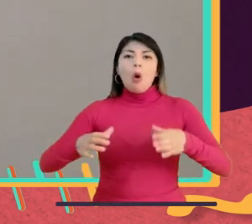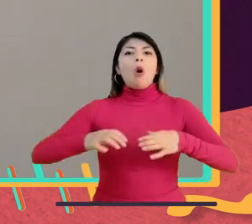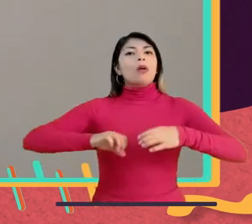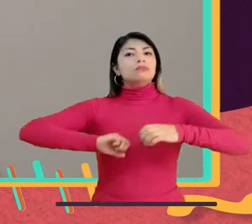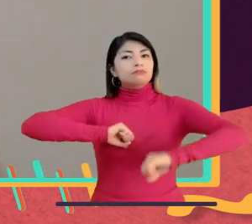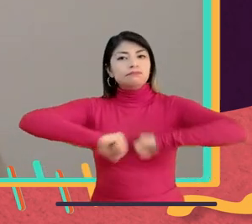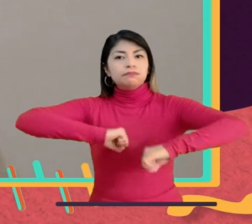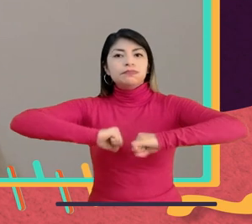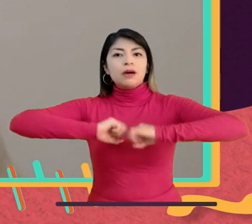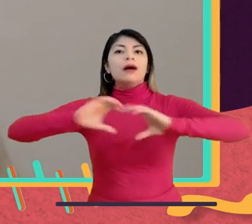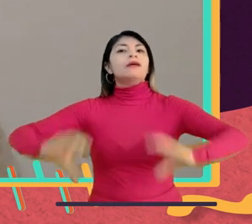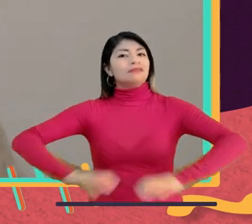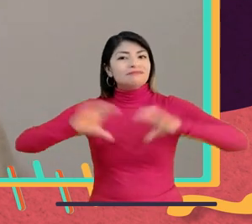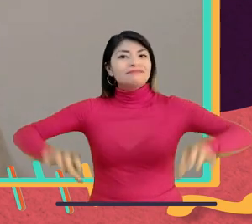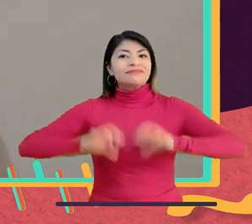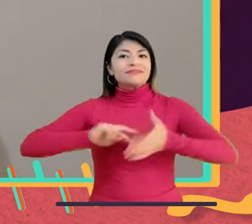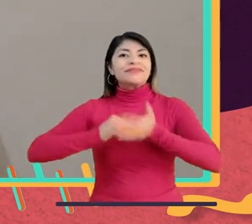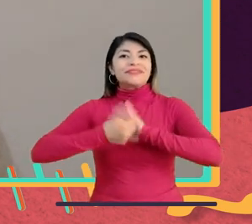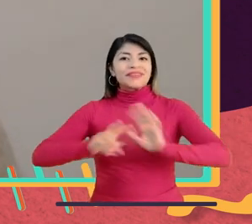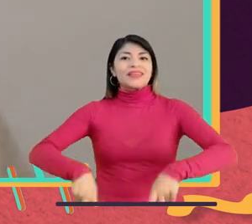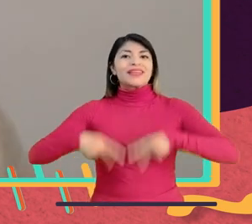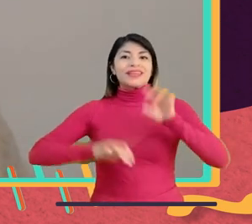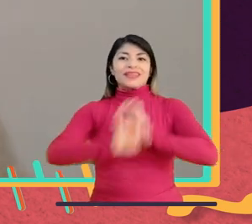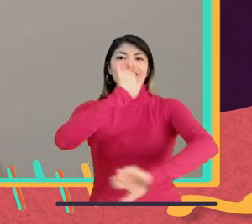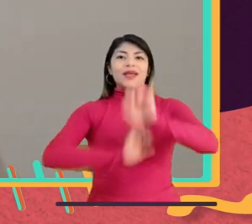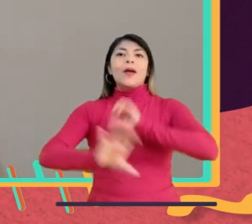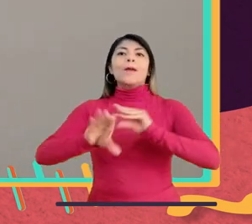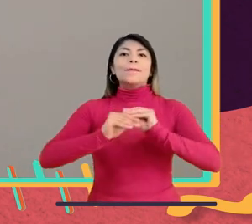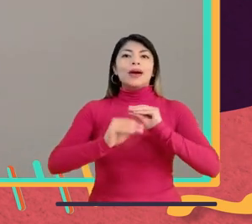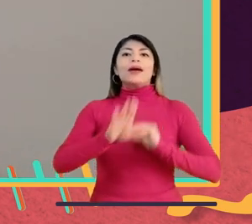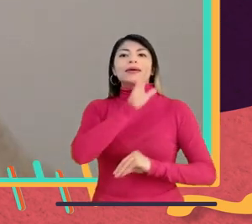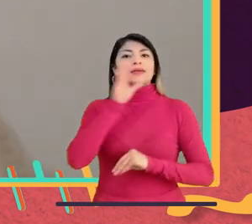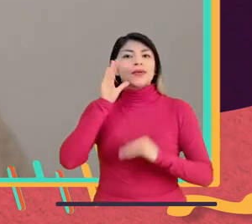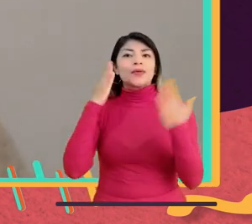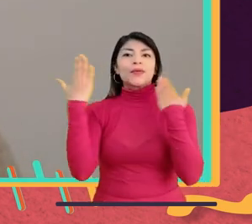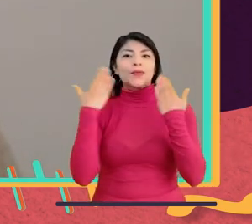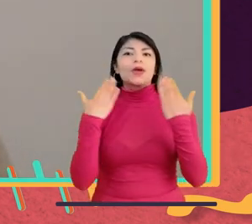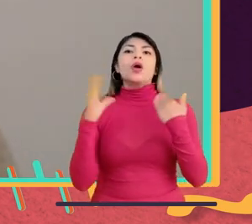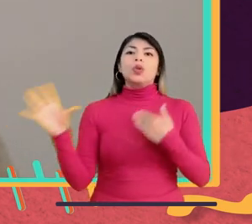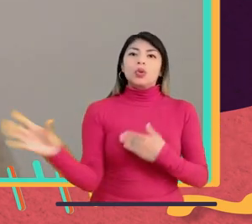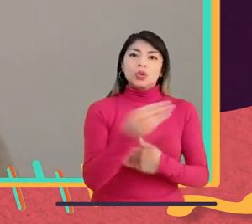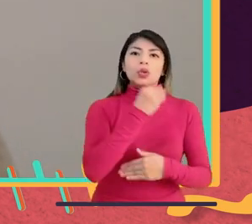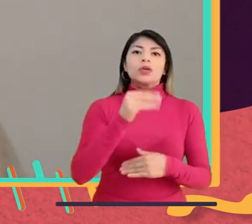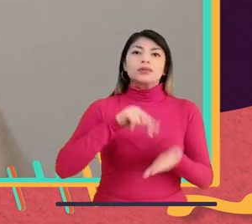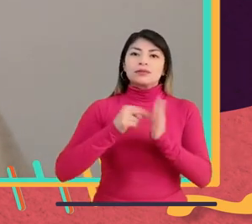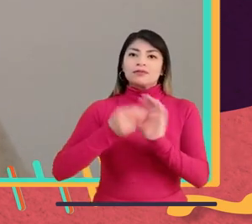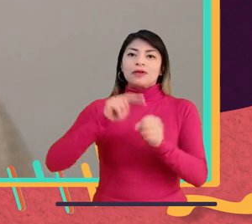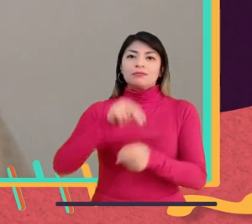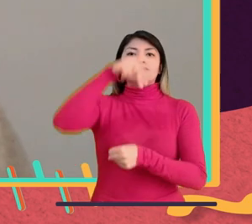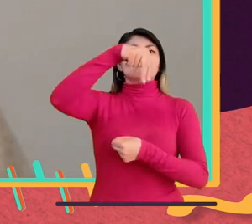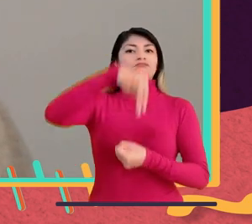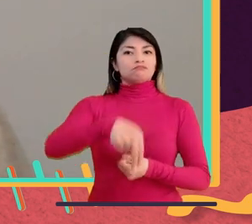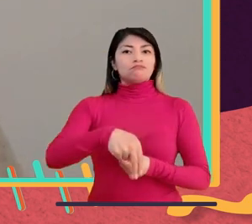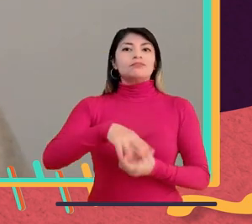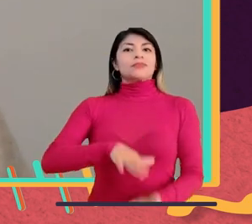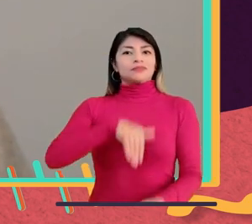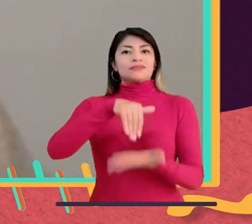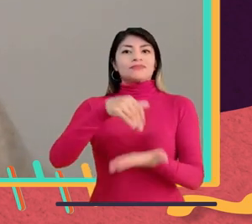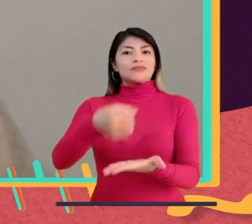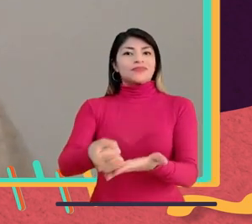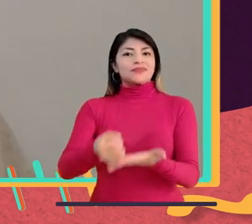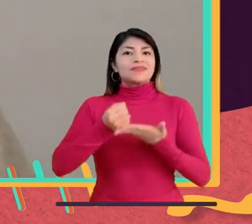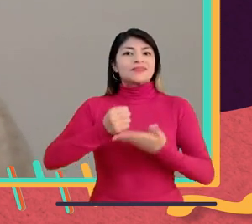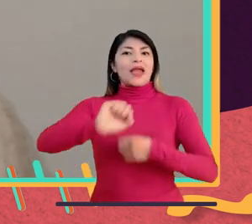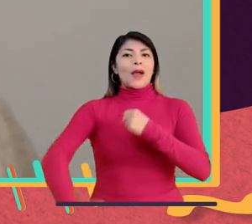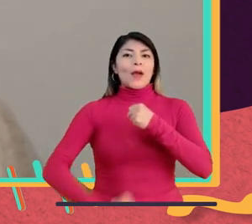activistas, defensores de la vida, del páramo y campesinos. Muchísimas gracias por poner su ciudadanía